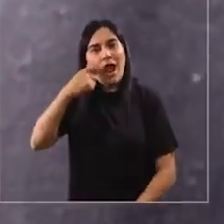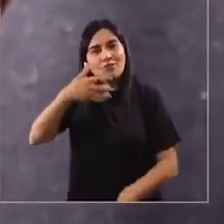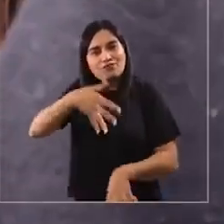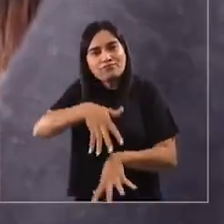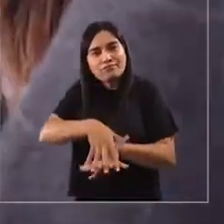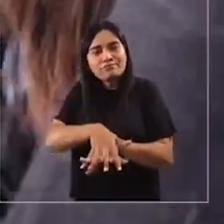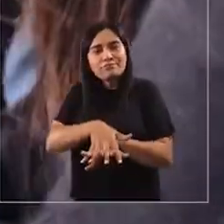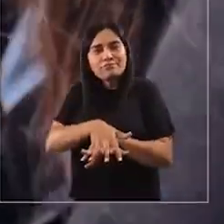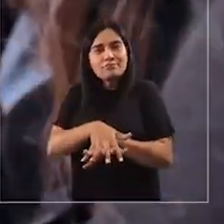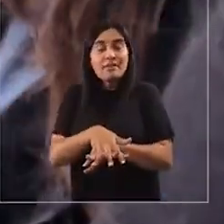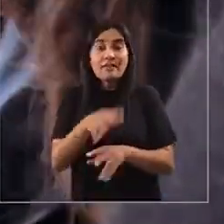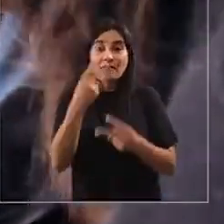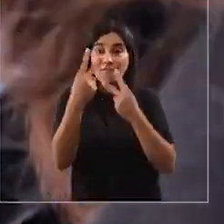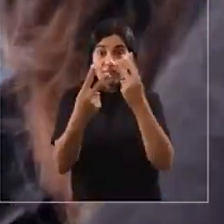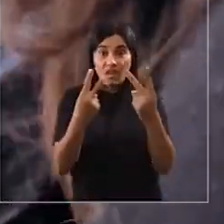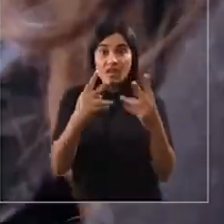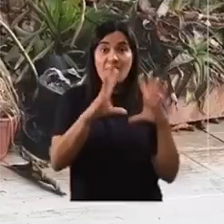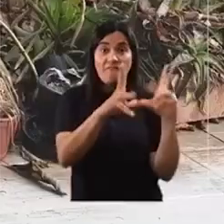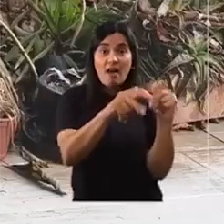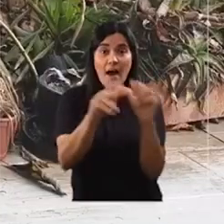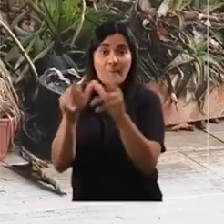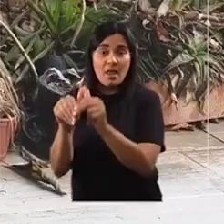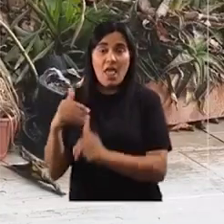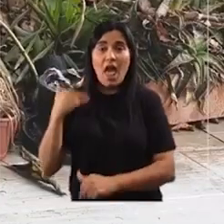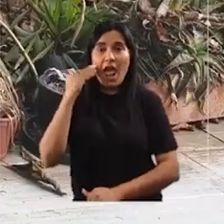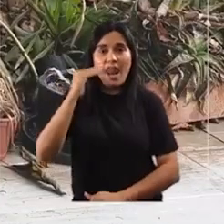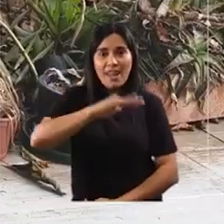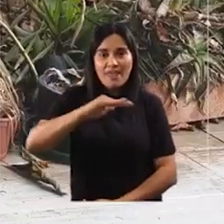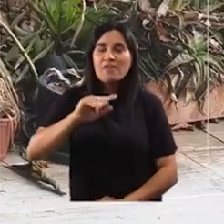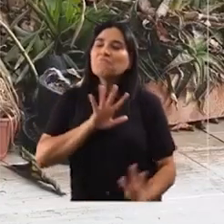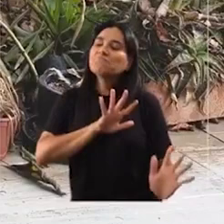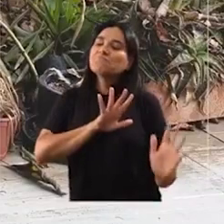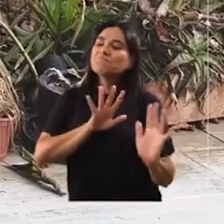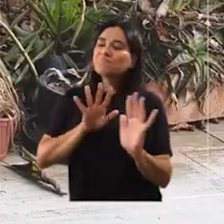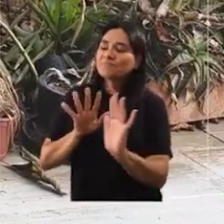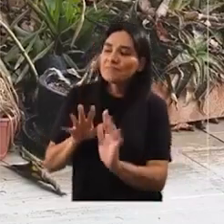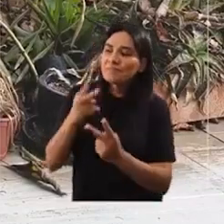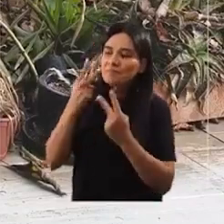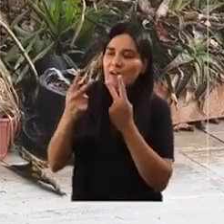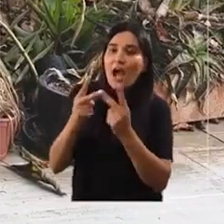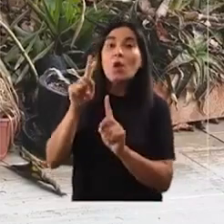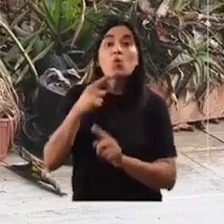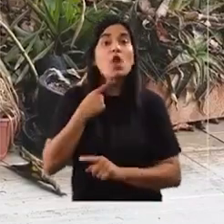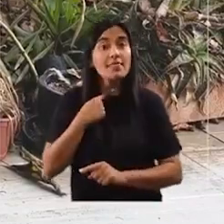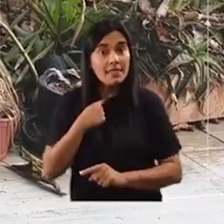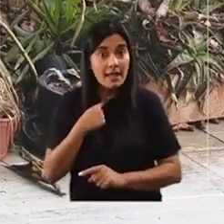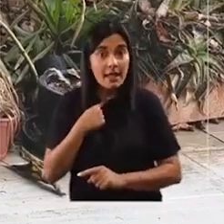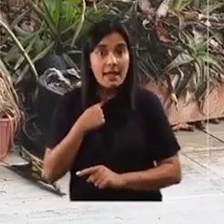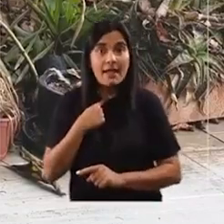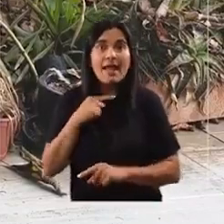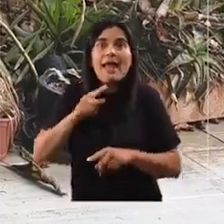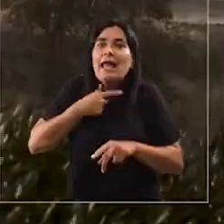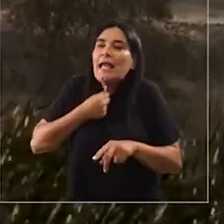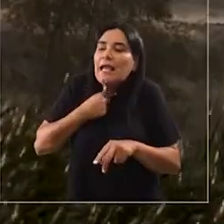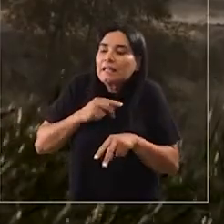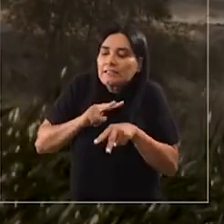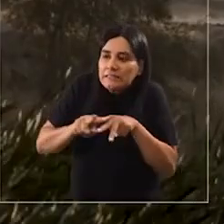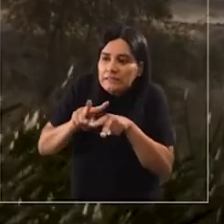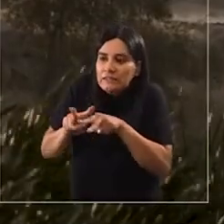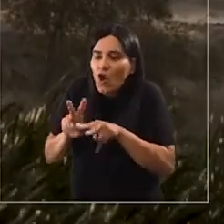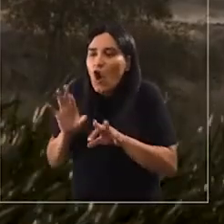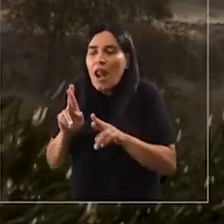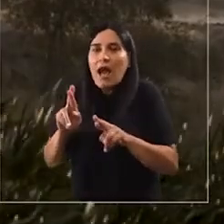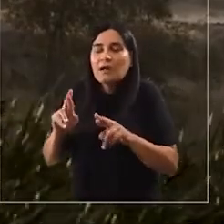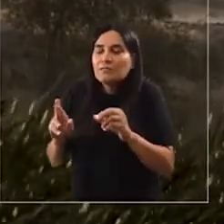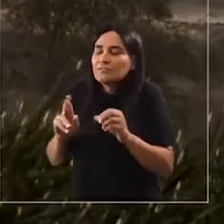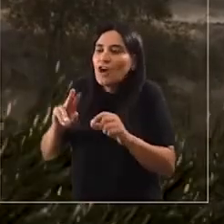la tierra y como los seres humanos. Vemos actualmente cómo van las familias, los niños a visitar el humedal, hay interés